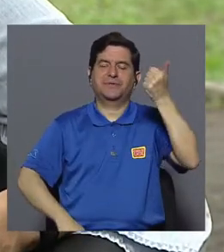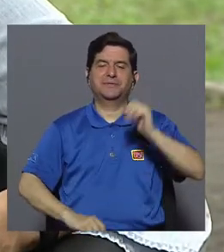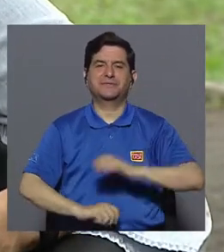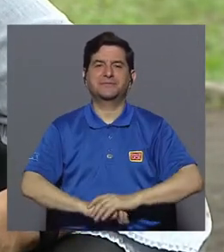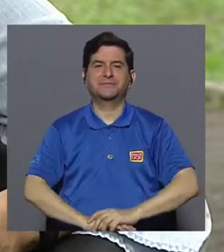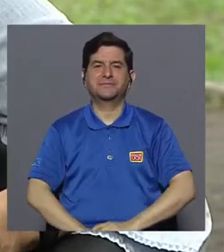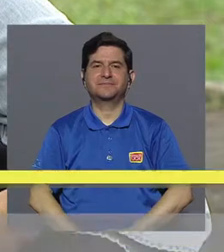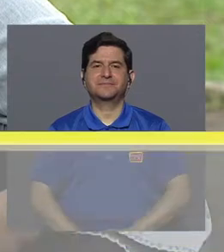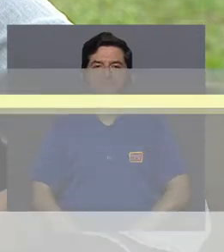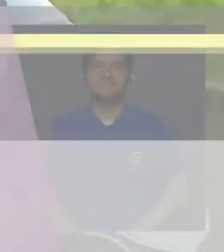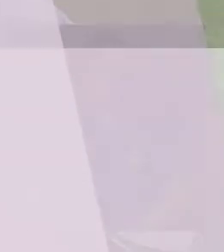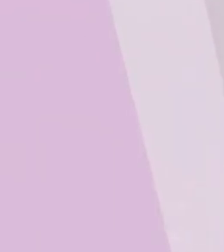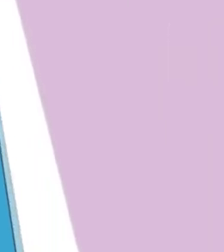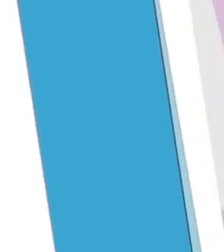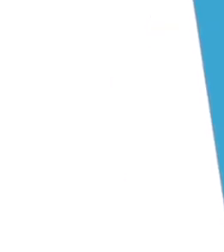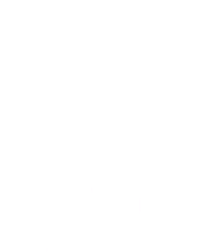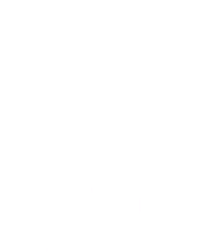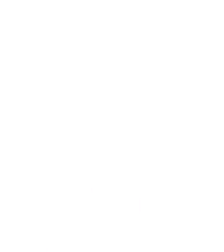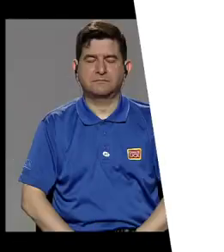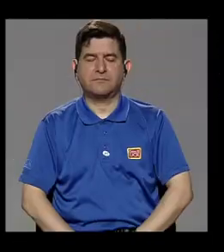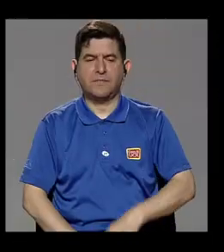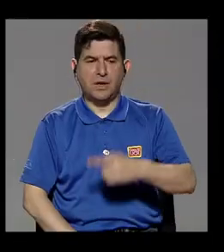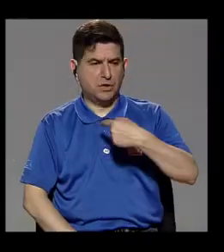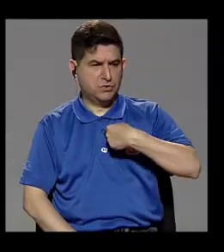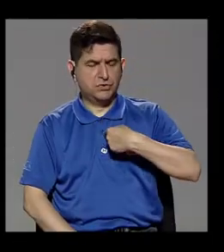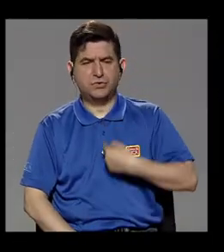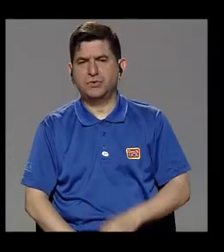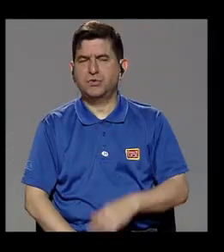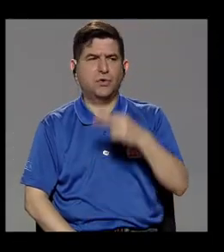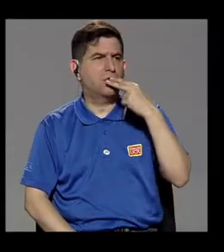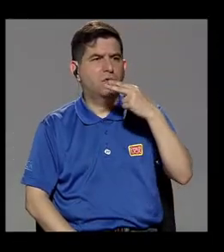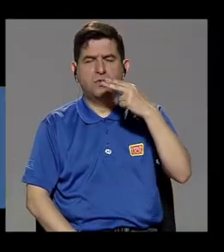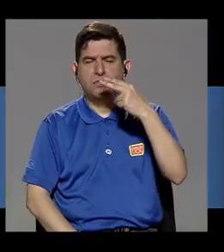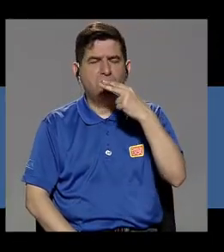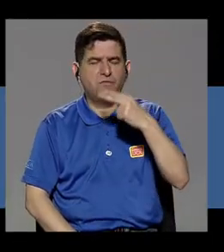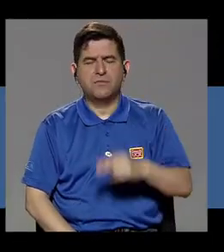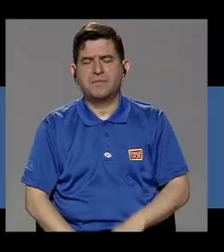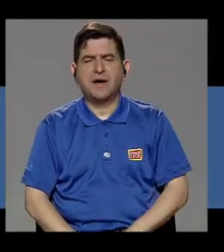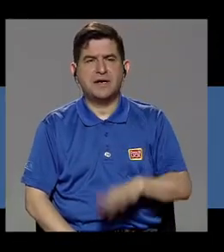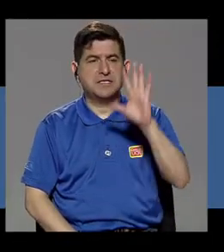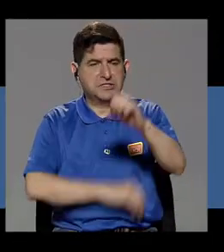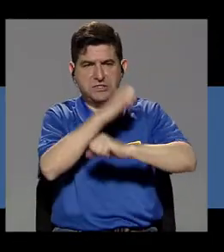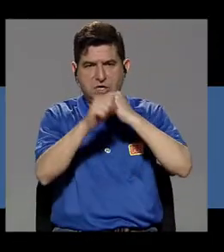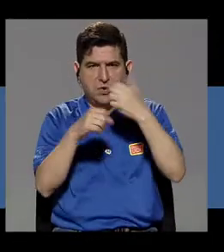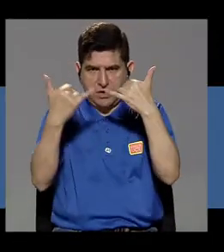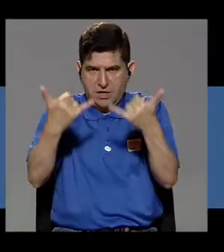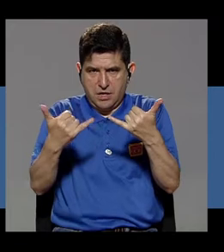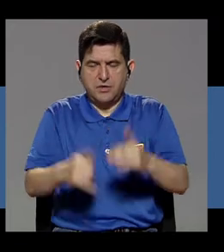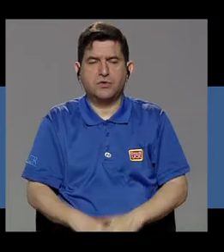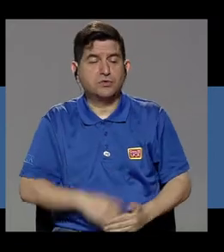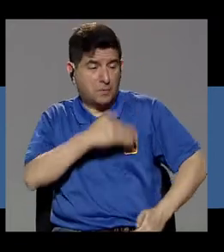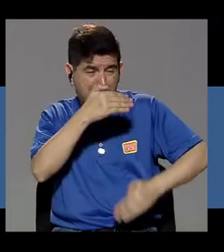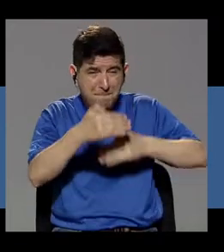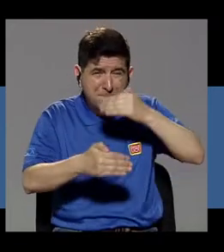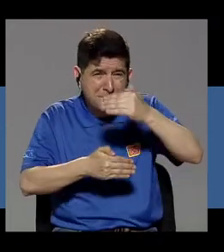más de Vivir Mejor. Pues yo dejé de fumar hace cinco años, fue un trámite